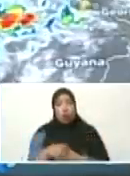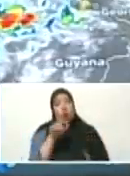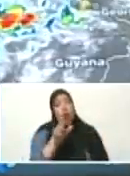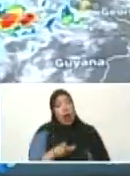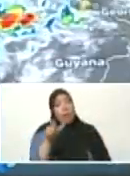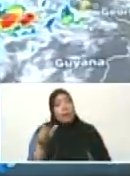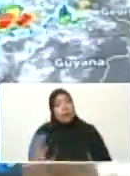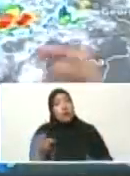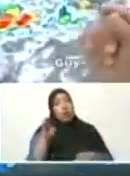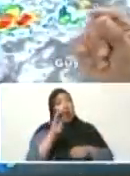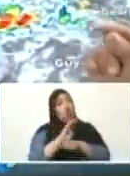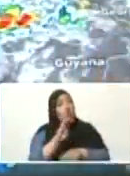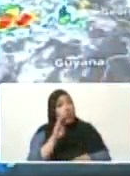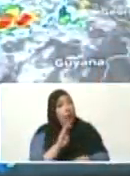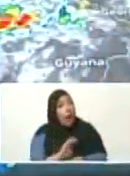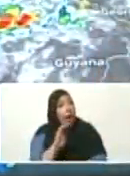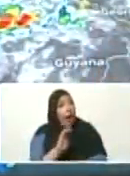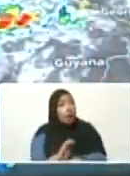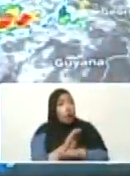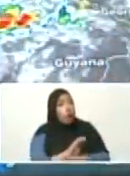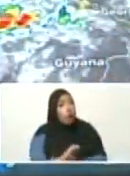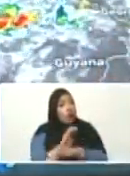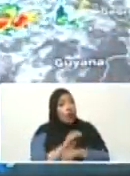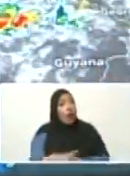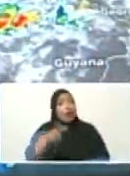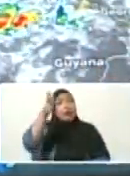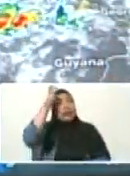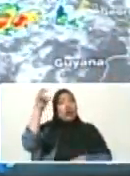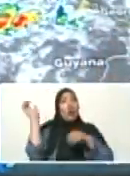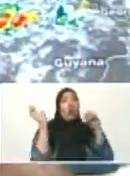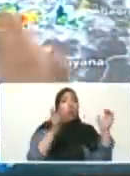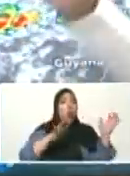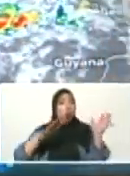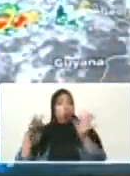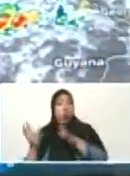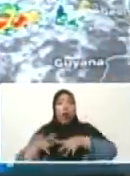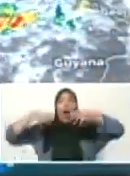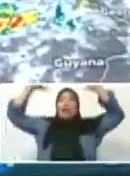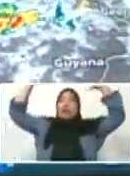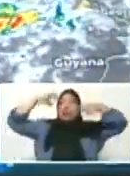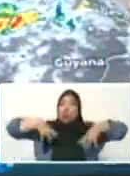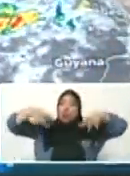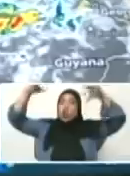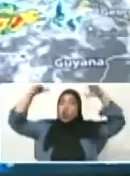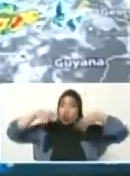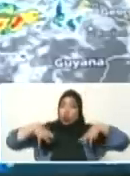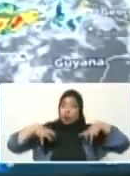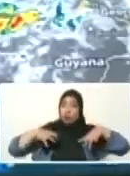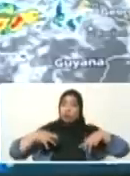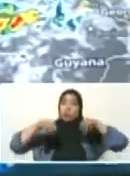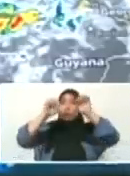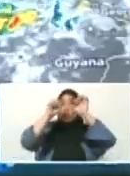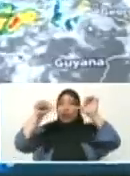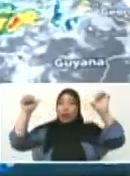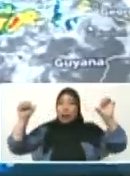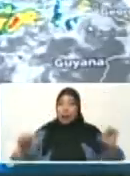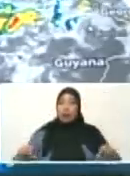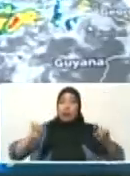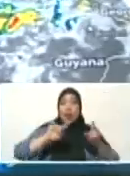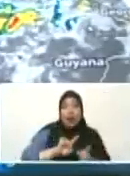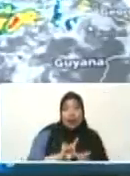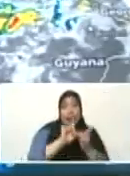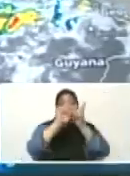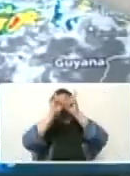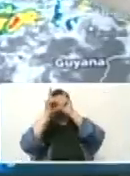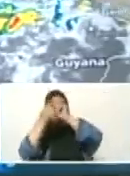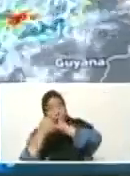previsión con respecto a la situación de las ráfagas de viento y las precipitaciones. A medida que el sistema vaya trasladándose